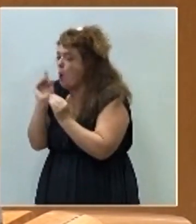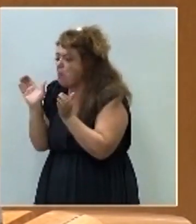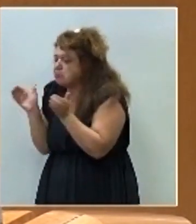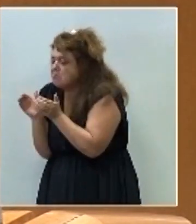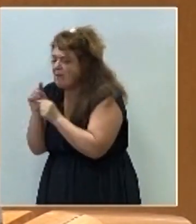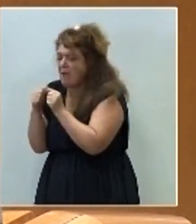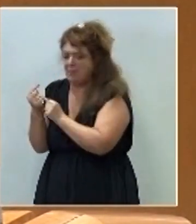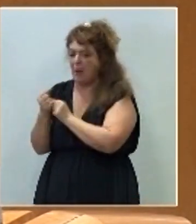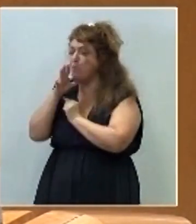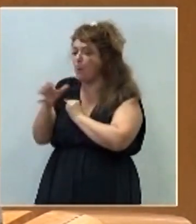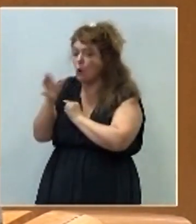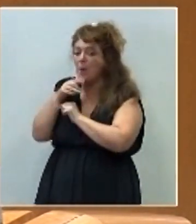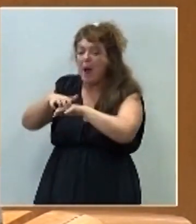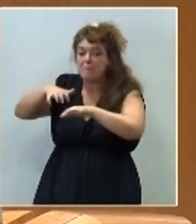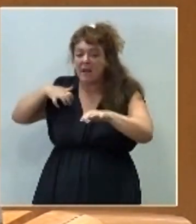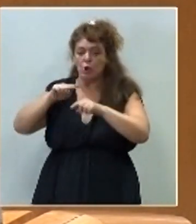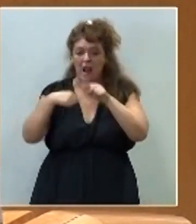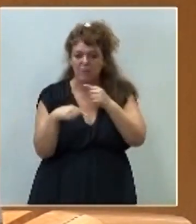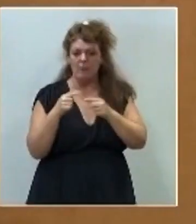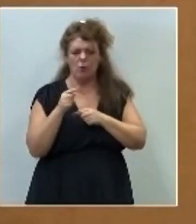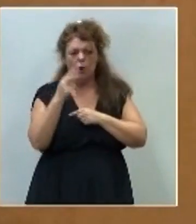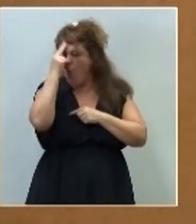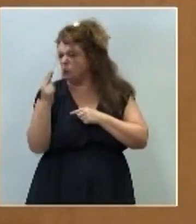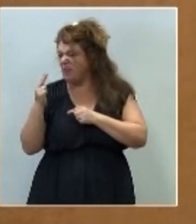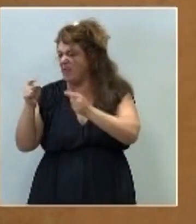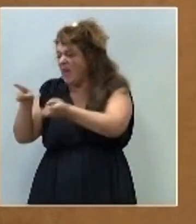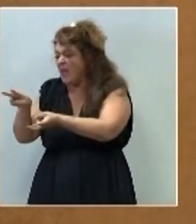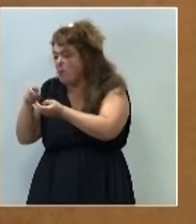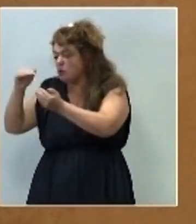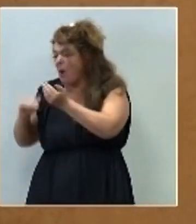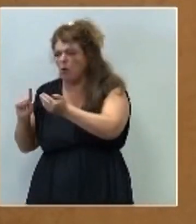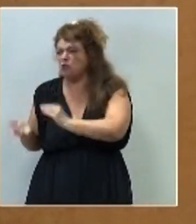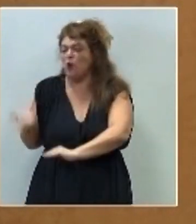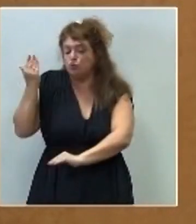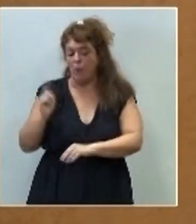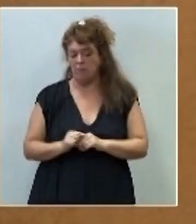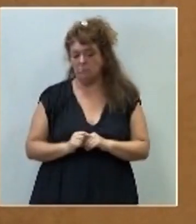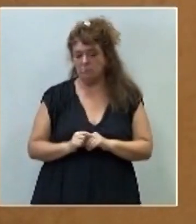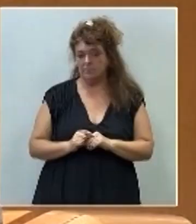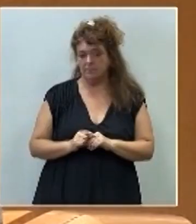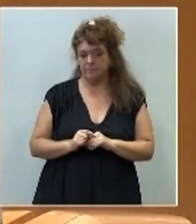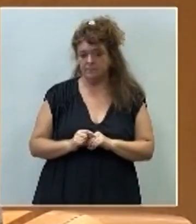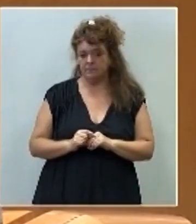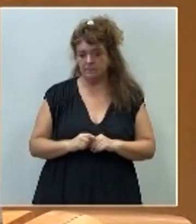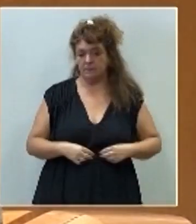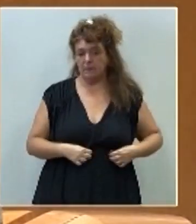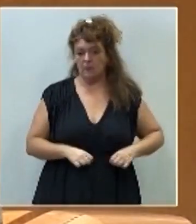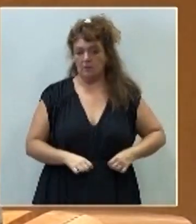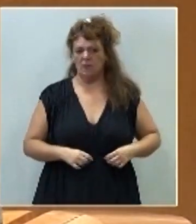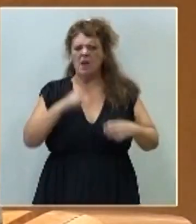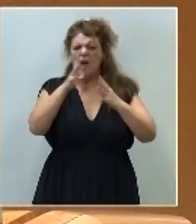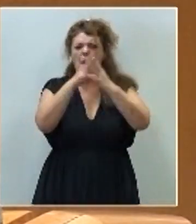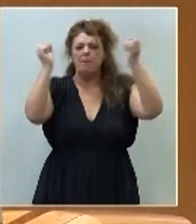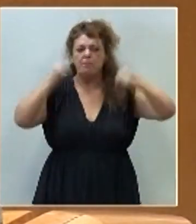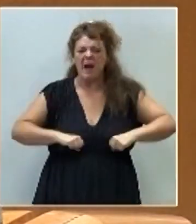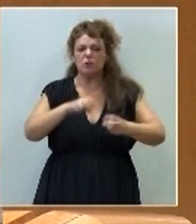¿Sabe usted por qué? Porque a la mayoría de las familias usted no le baja los impuestos, se lo sube. Señoría, nada sabemos del pacto